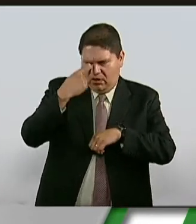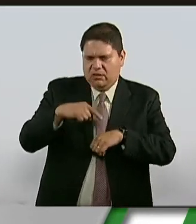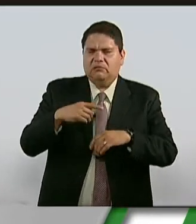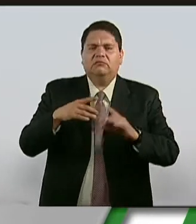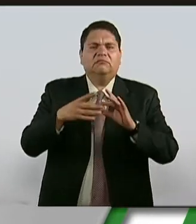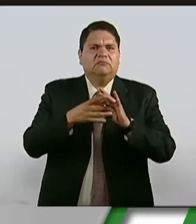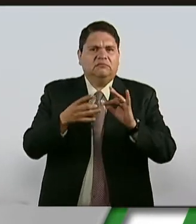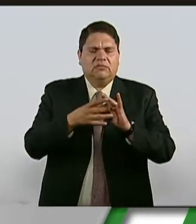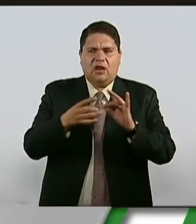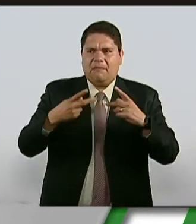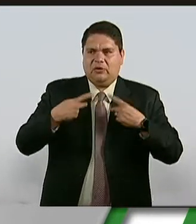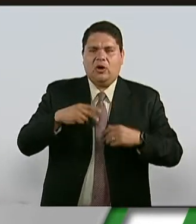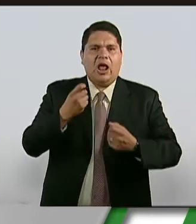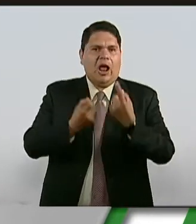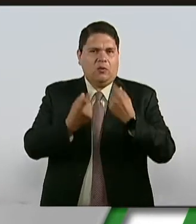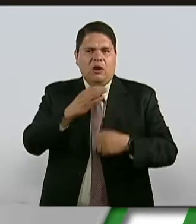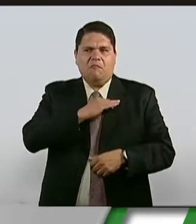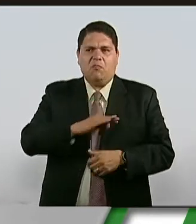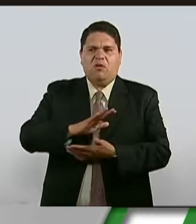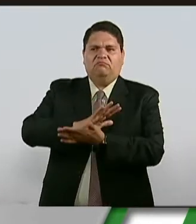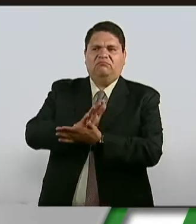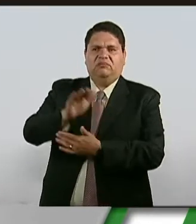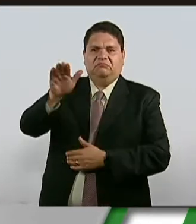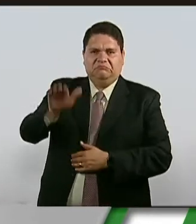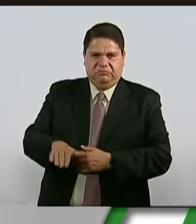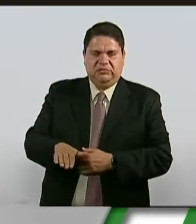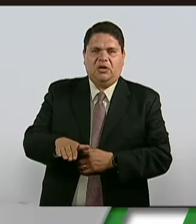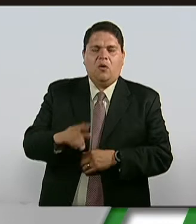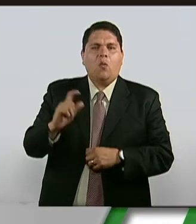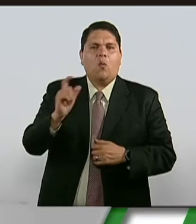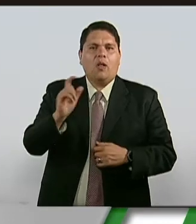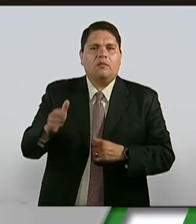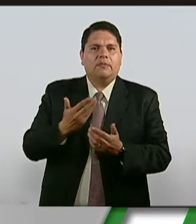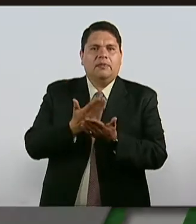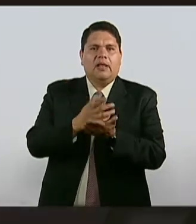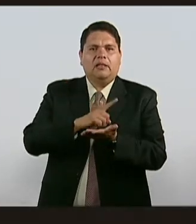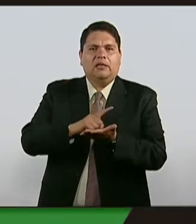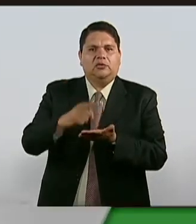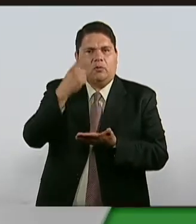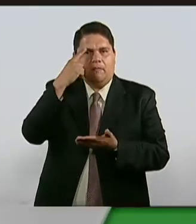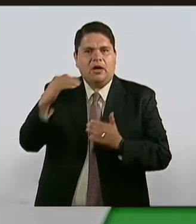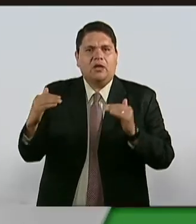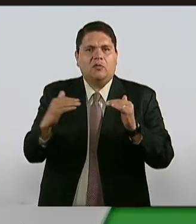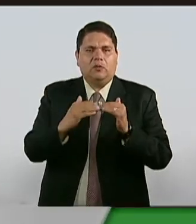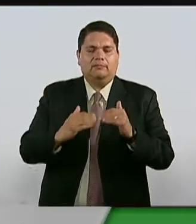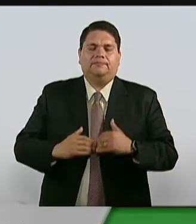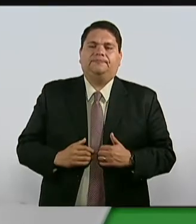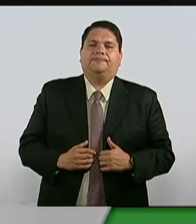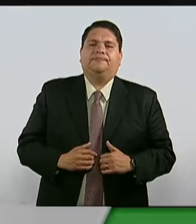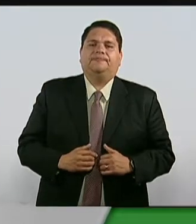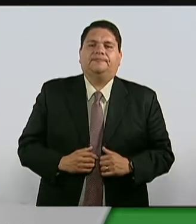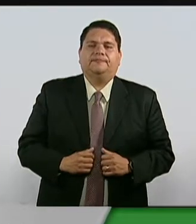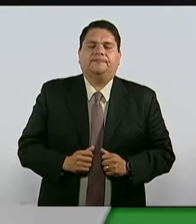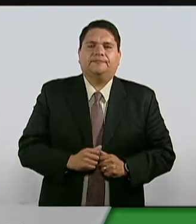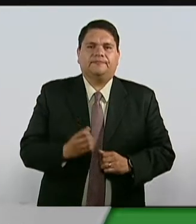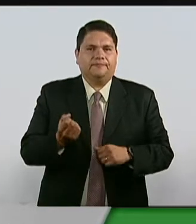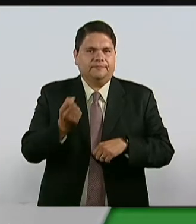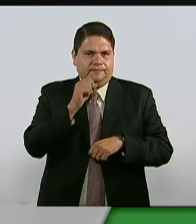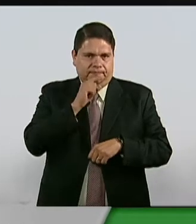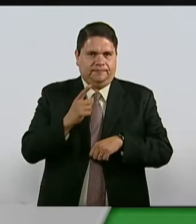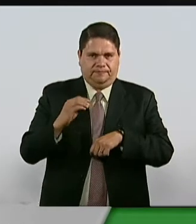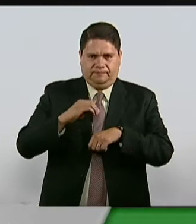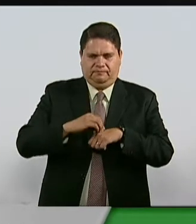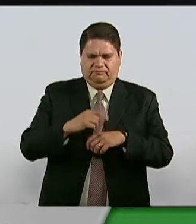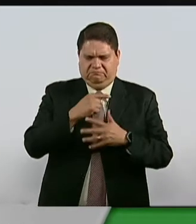generar desventajas para la población en el ejercicio de su derecho a la igualdad. Además, establece que la